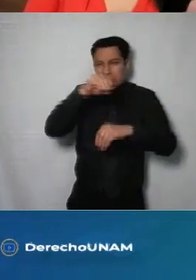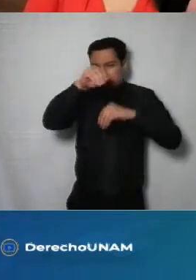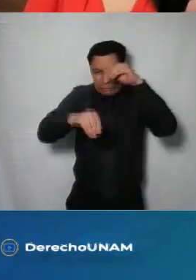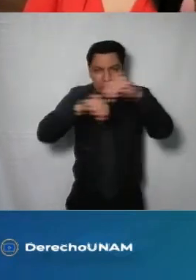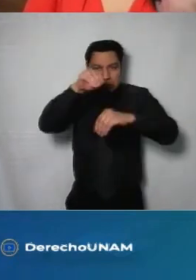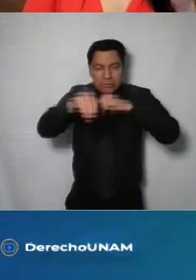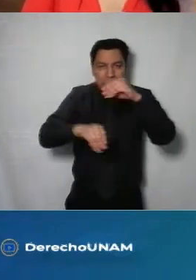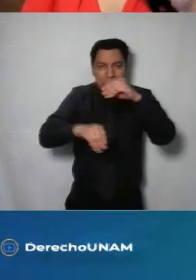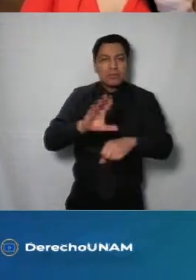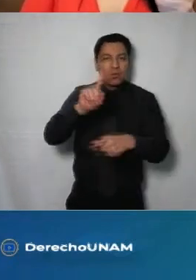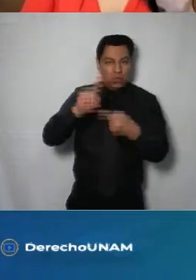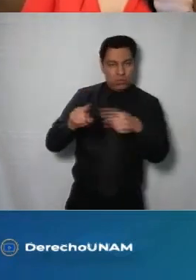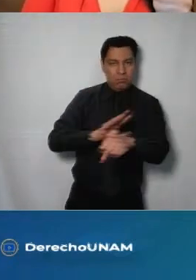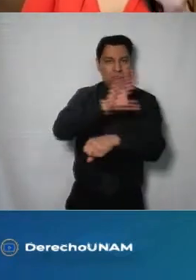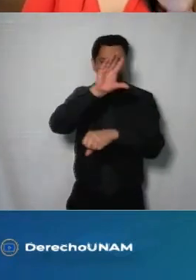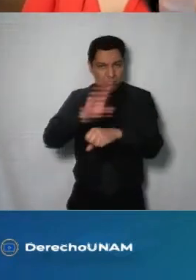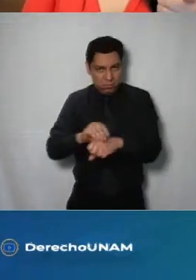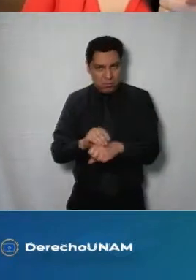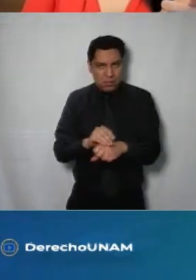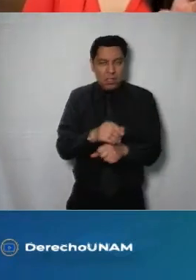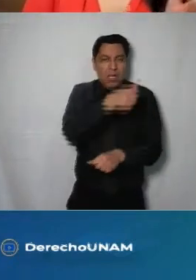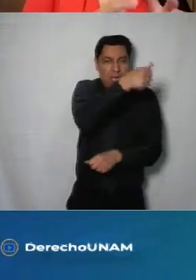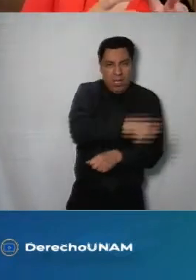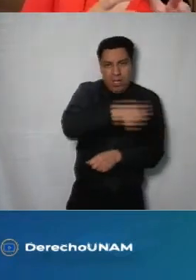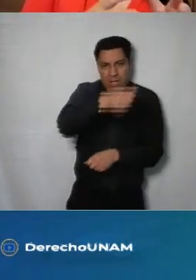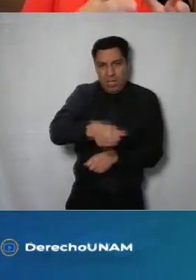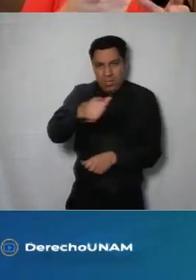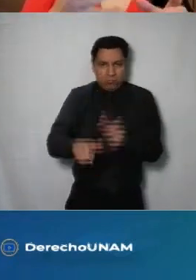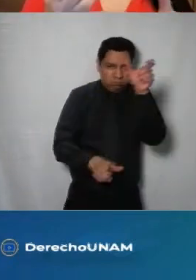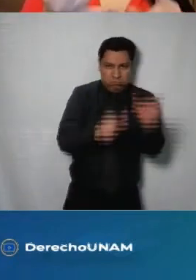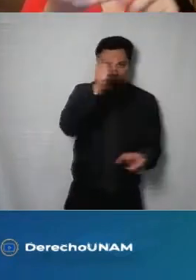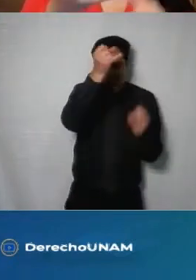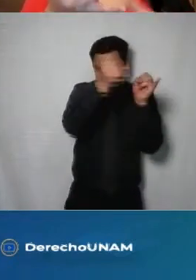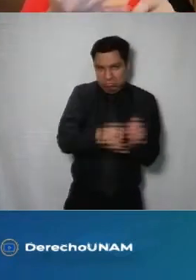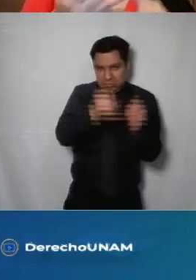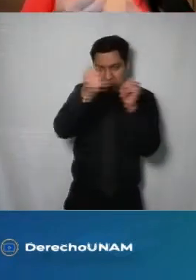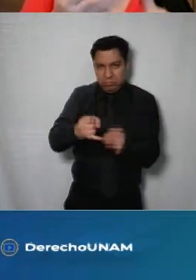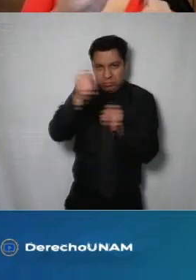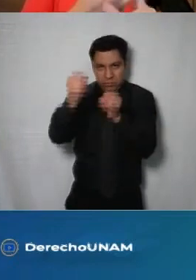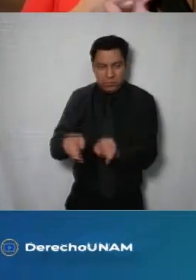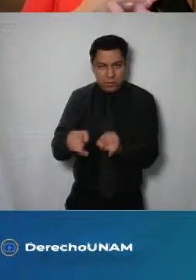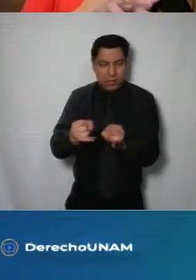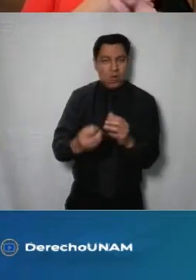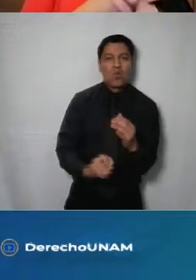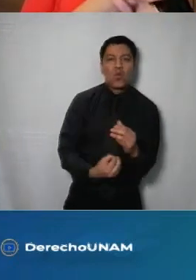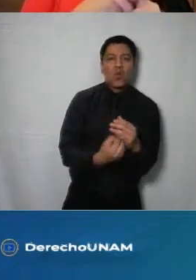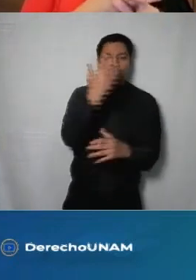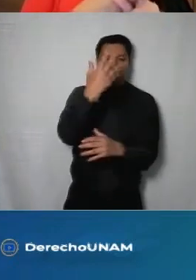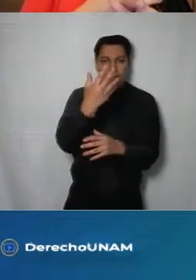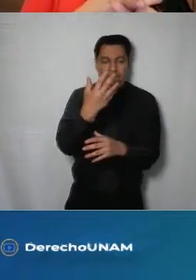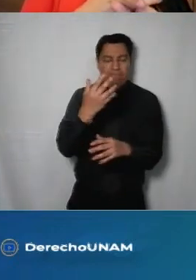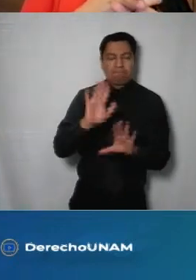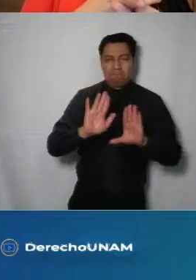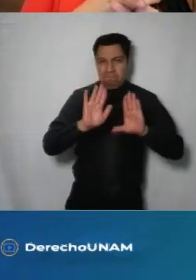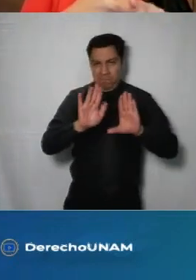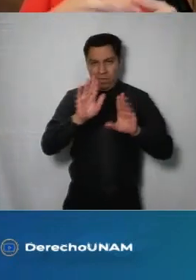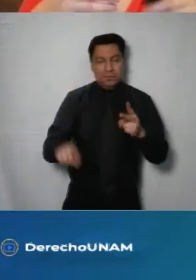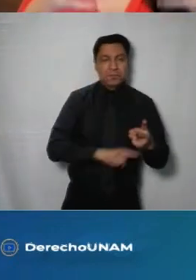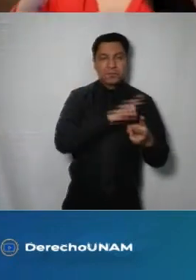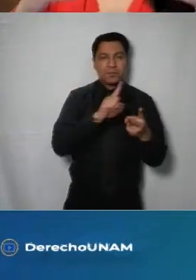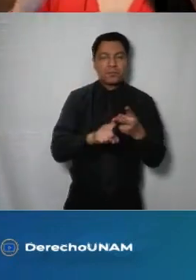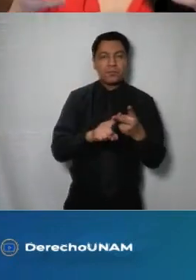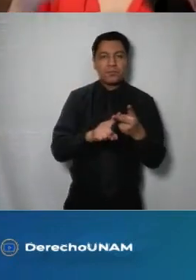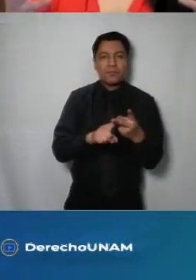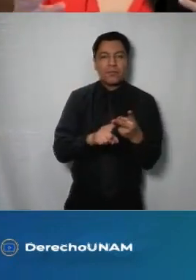por un lado nos va a permitir operar por usuario y por tipo de acción el tema de la creación modificación o supresión de sistemas de datos